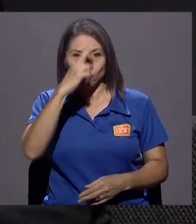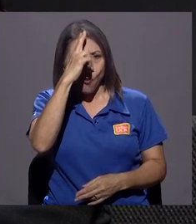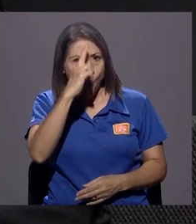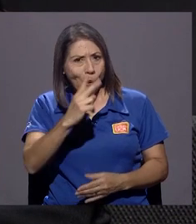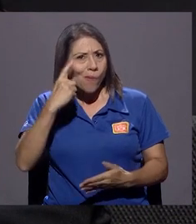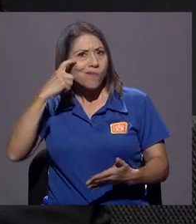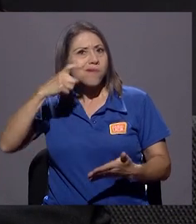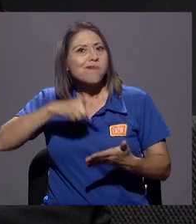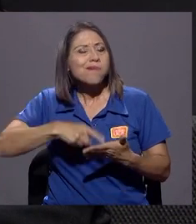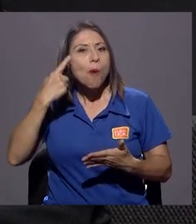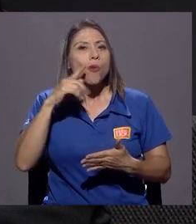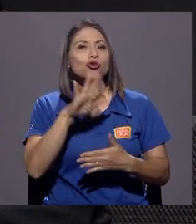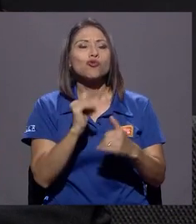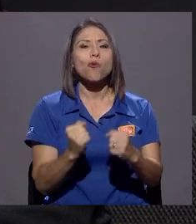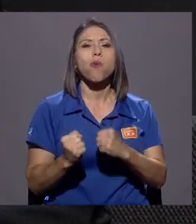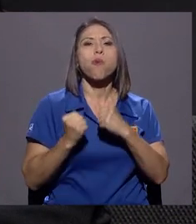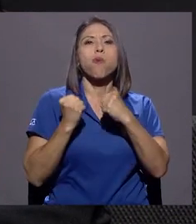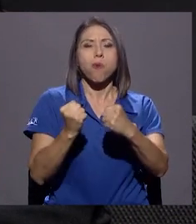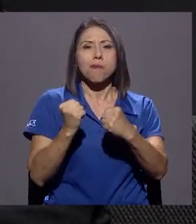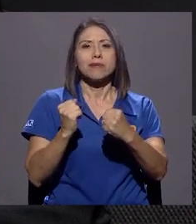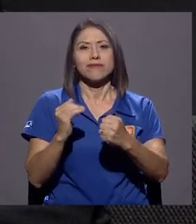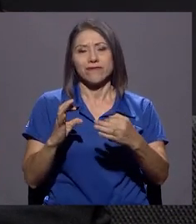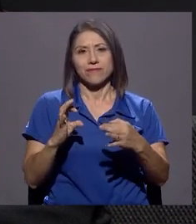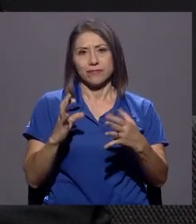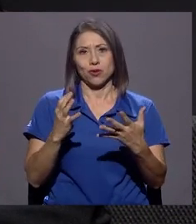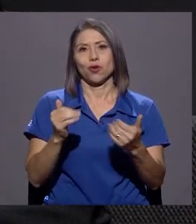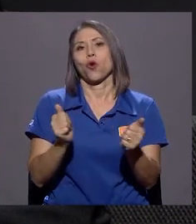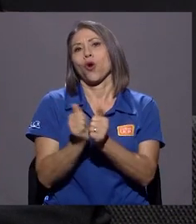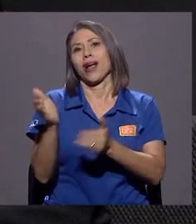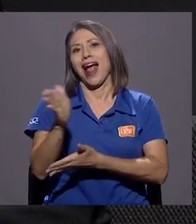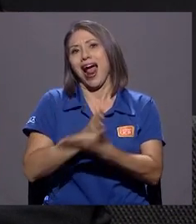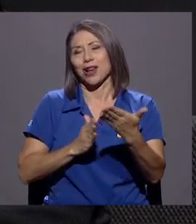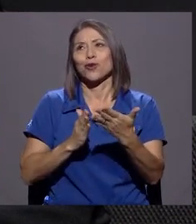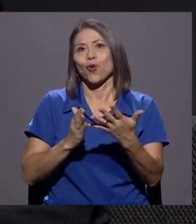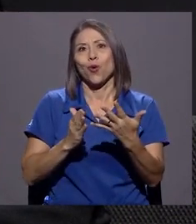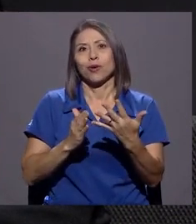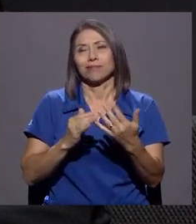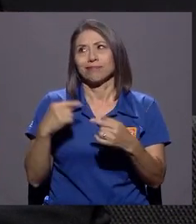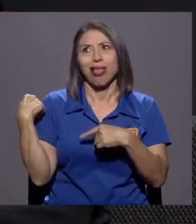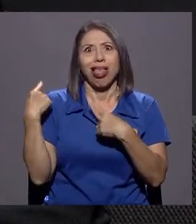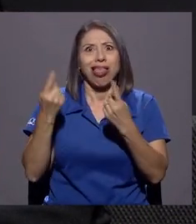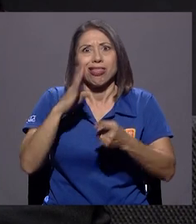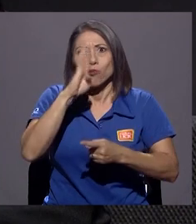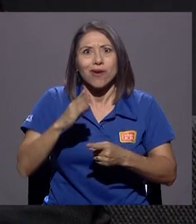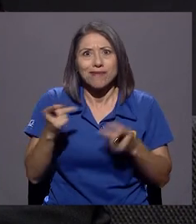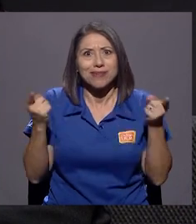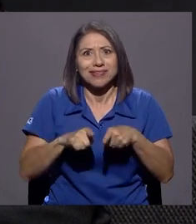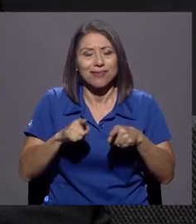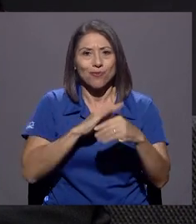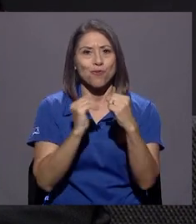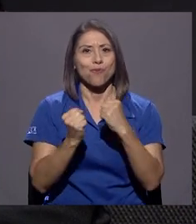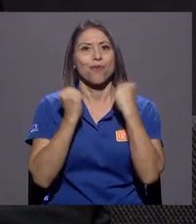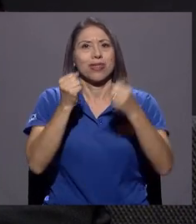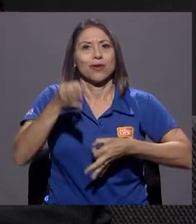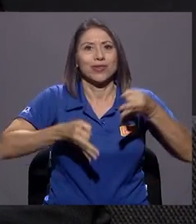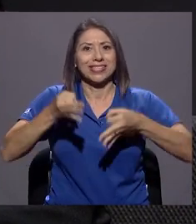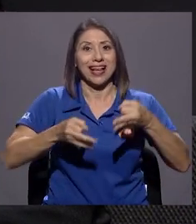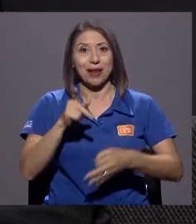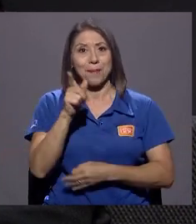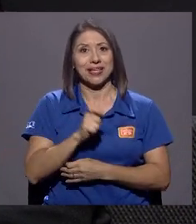su caraja y su fuerza en torno a algo que yo considero verdaderamente en el Poder Judicial y insólito pensionarla a los 33 años.